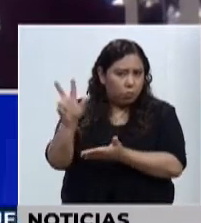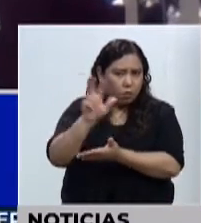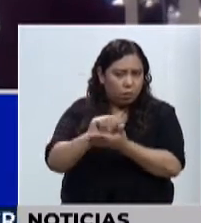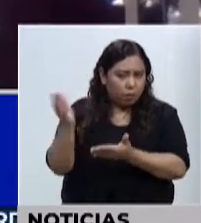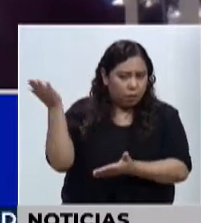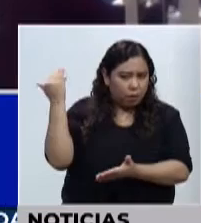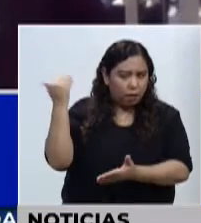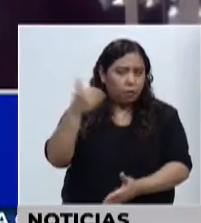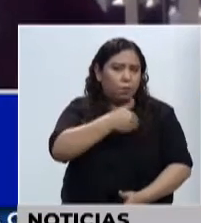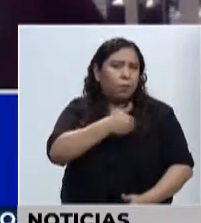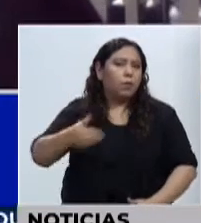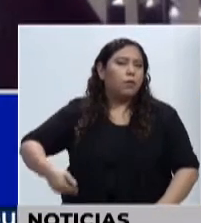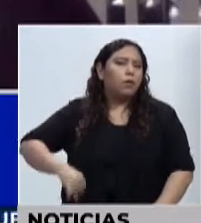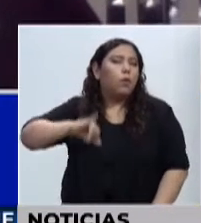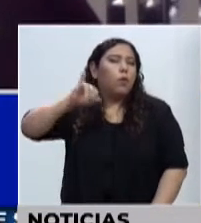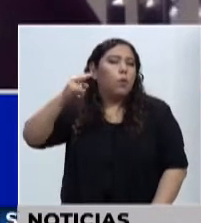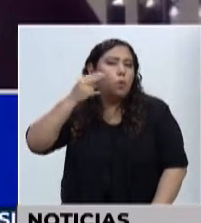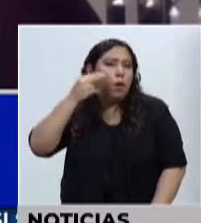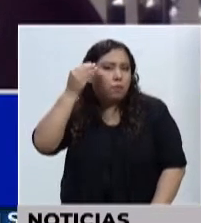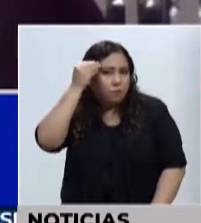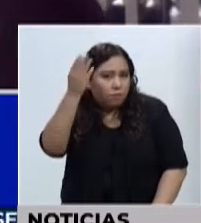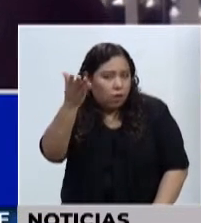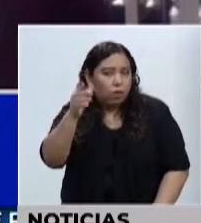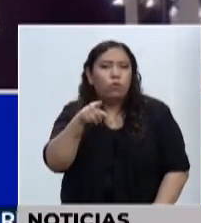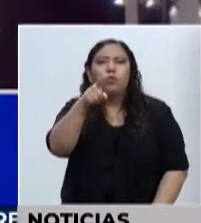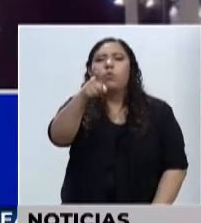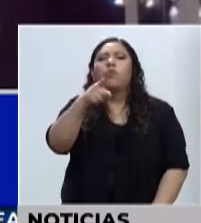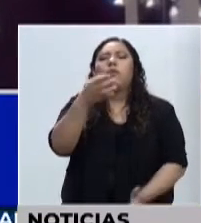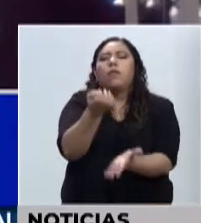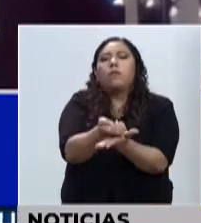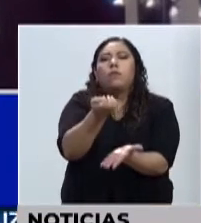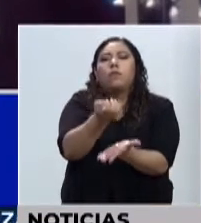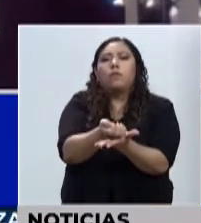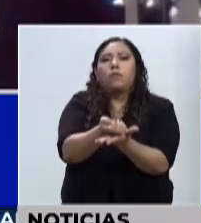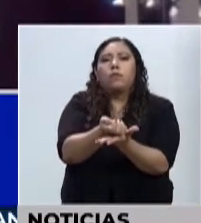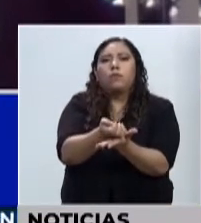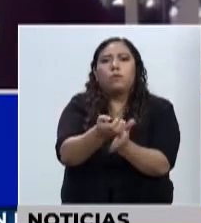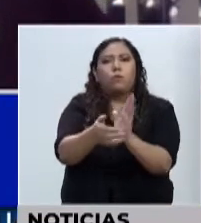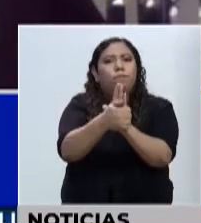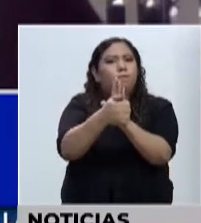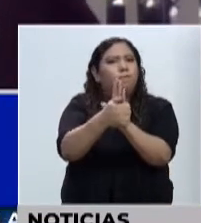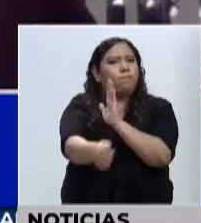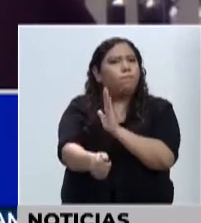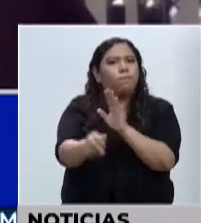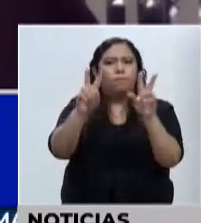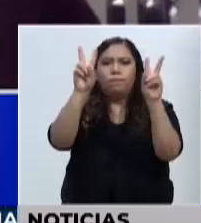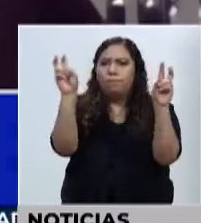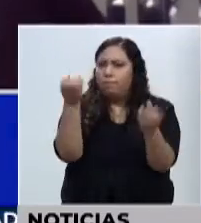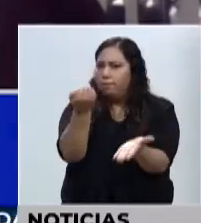presidente de la República. Y como economista también usted, como experta en el tema,